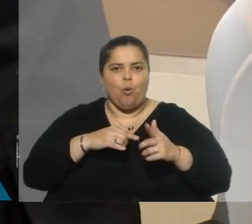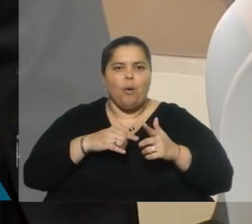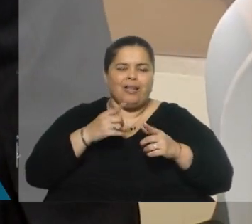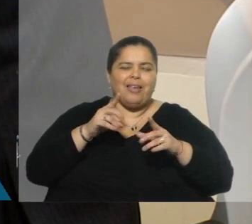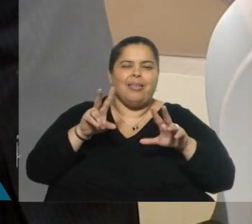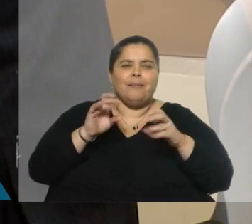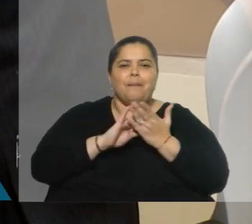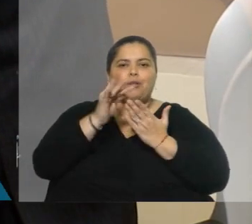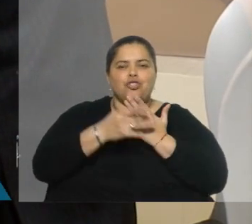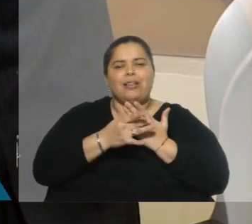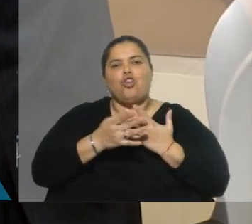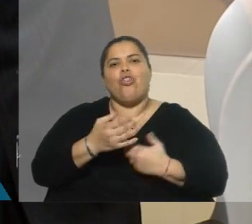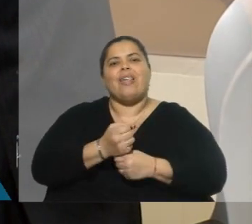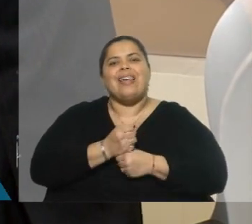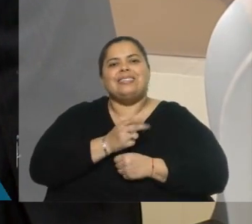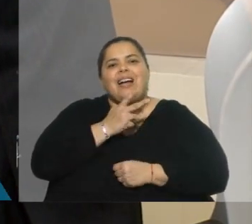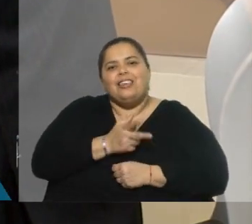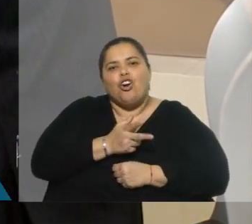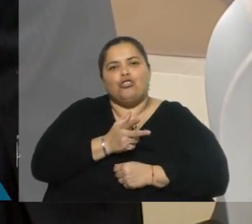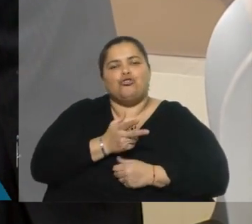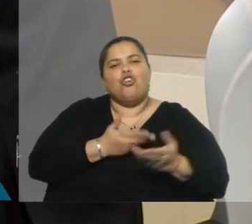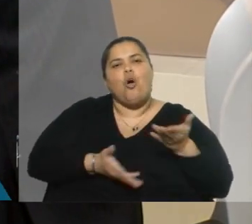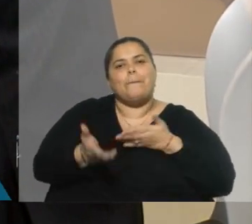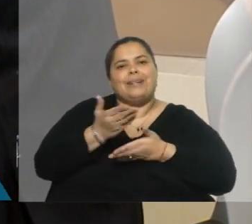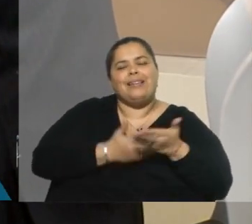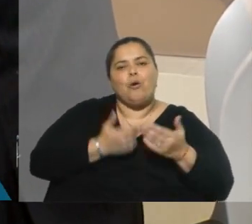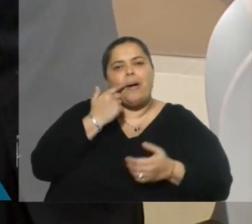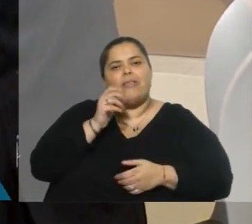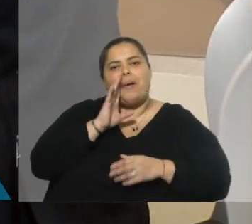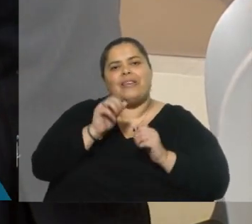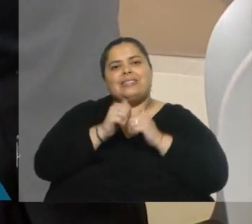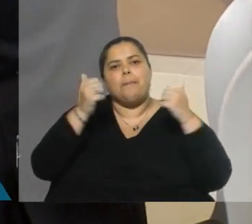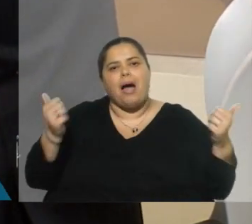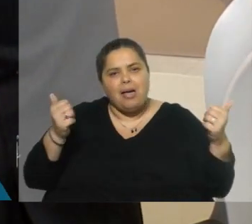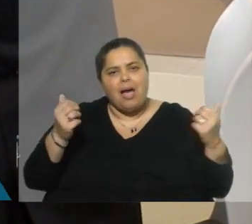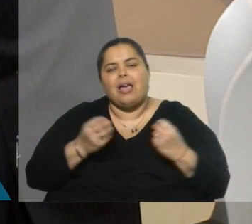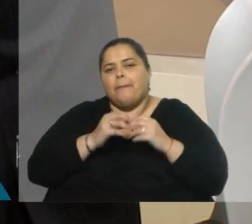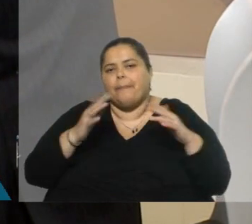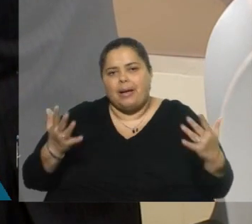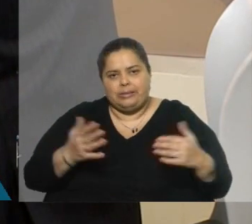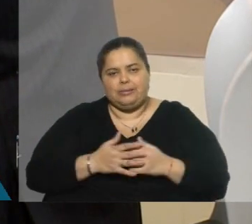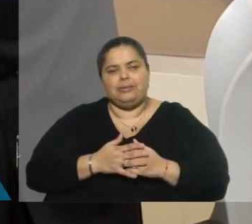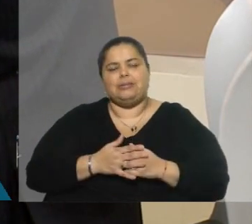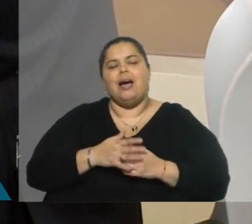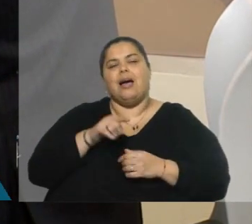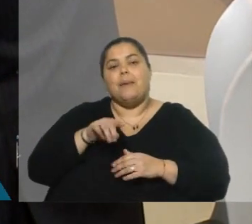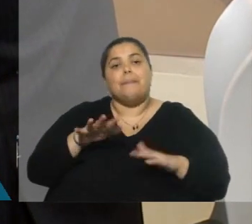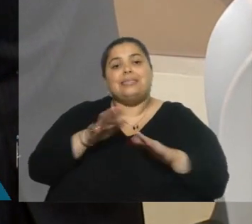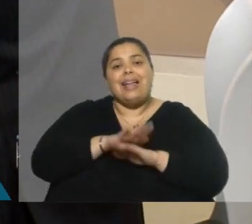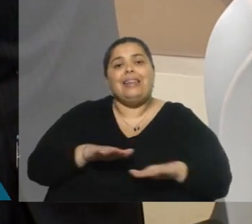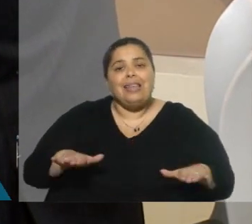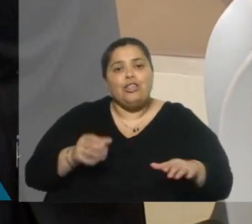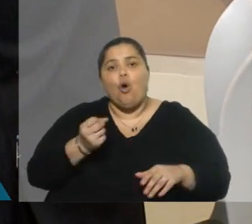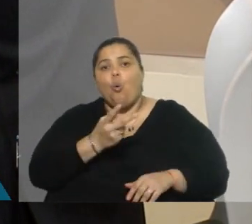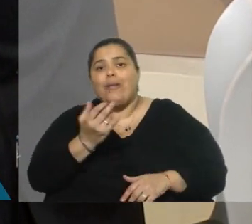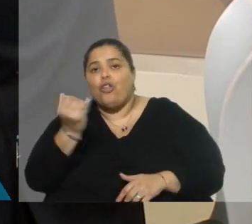proyecto que está en el Parlamento, para cuando los papás deciden separarse, qué pasa con los niños, cuántos días